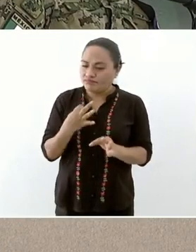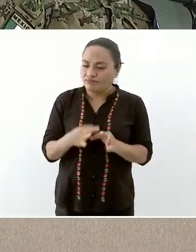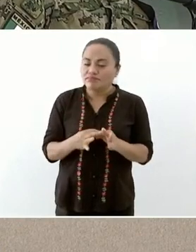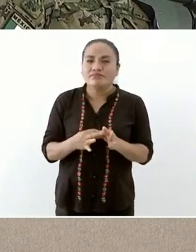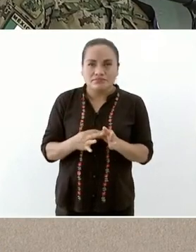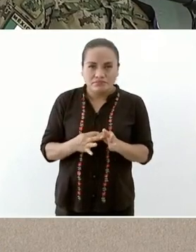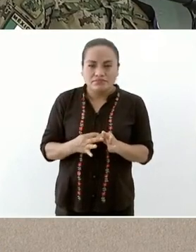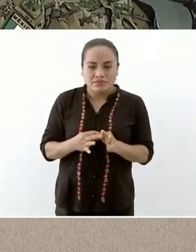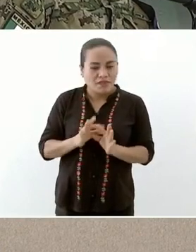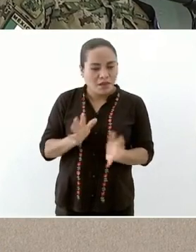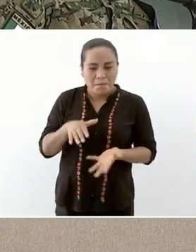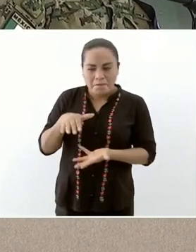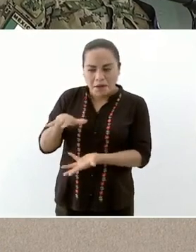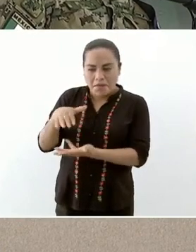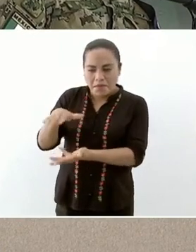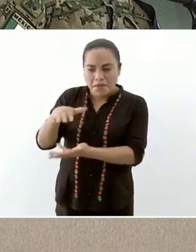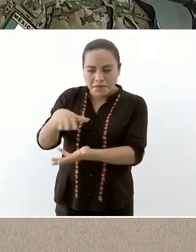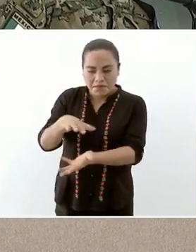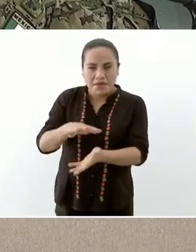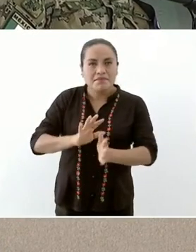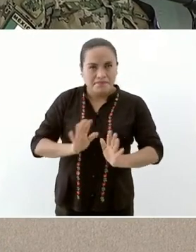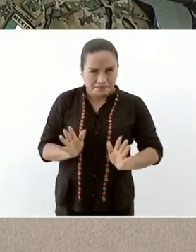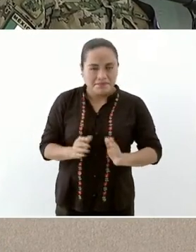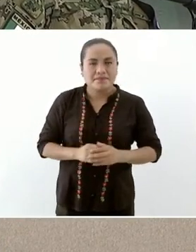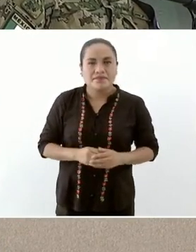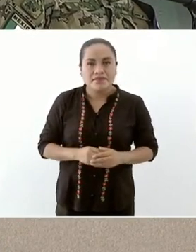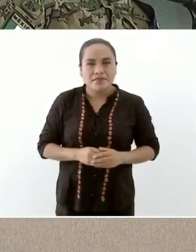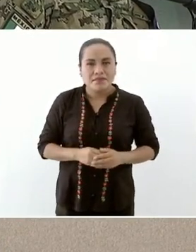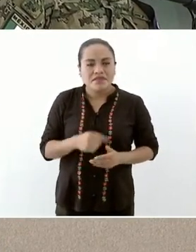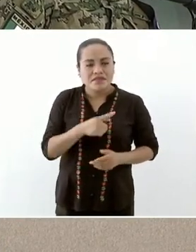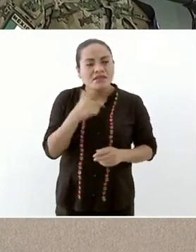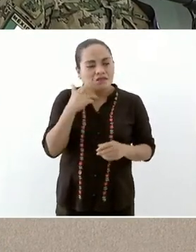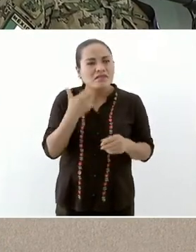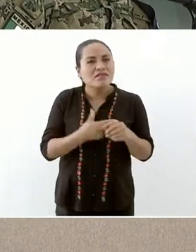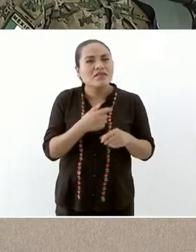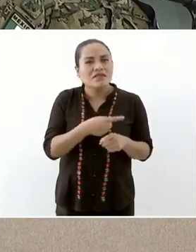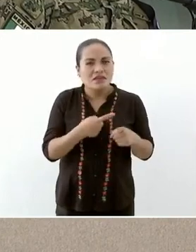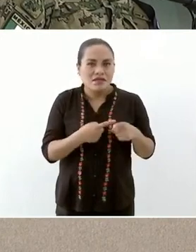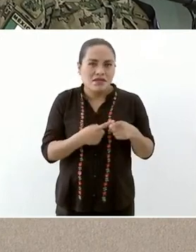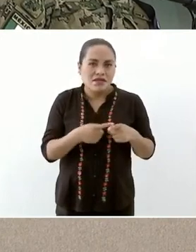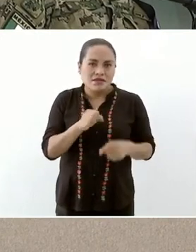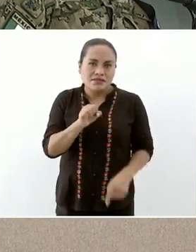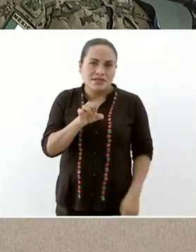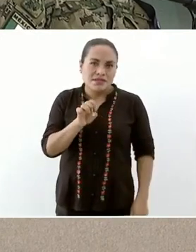el reparto eso lo va a hacer la secretaría de la defensa